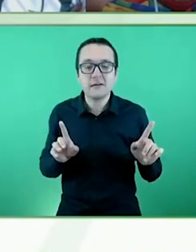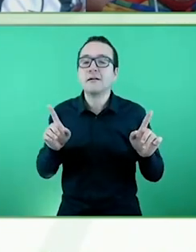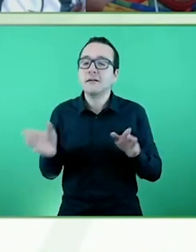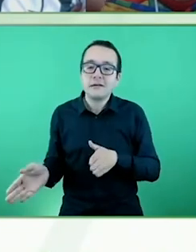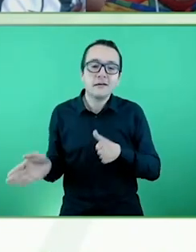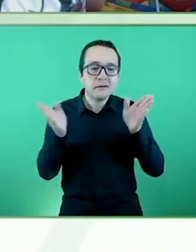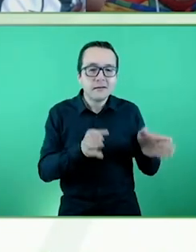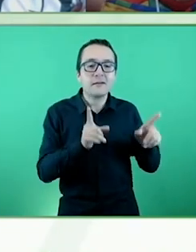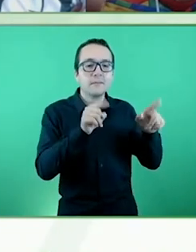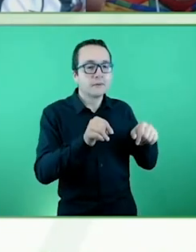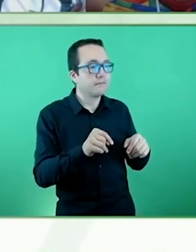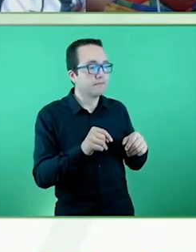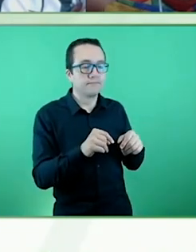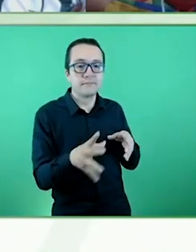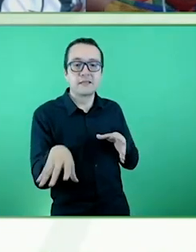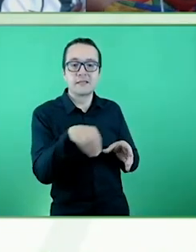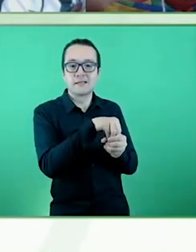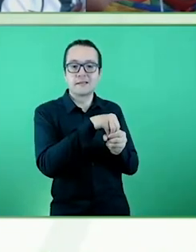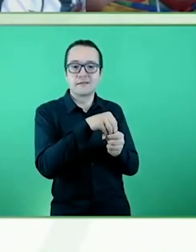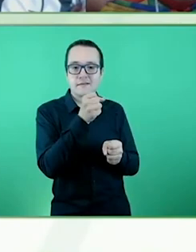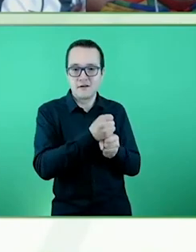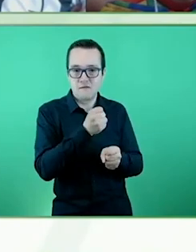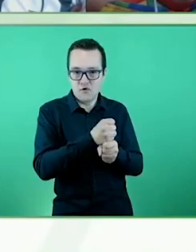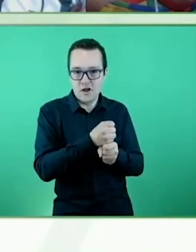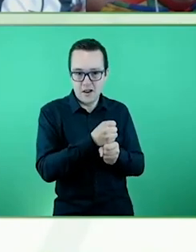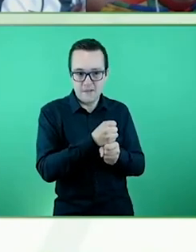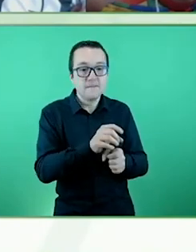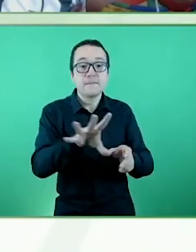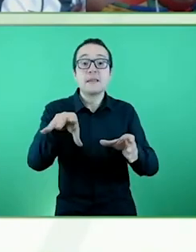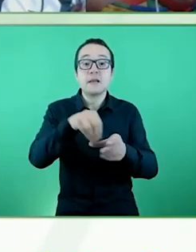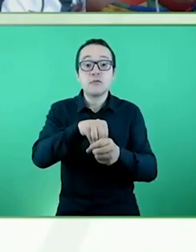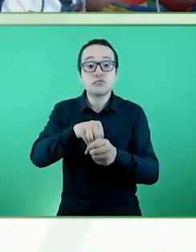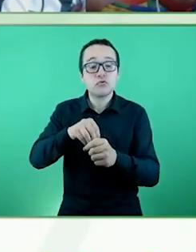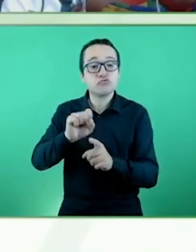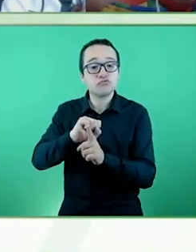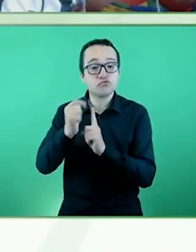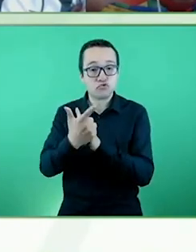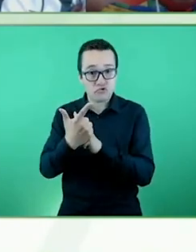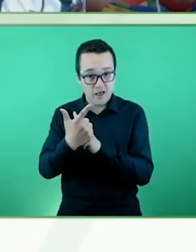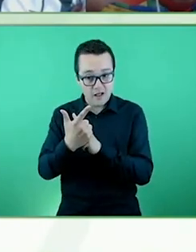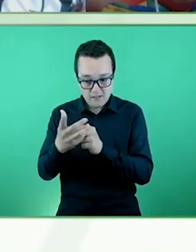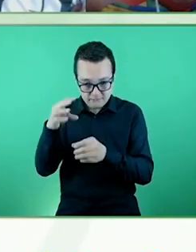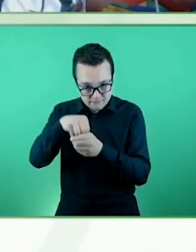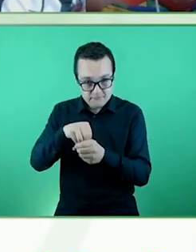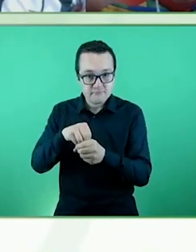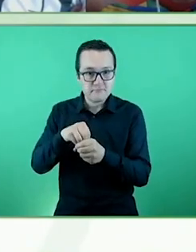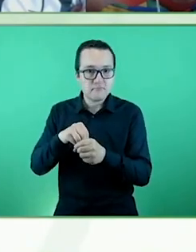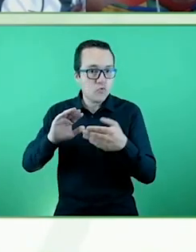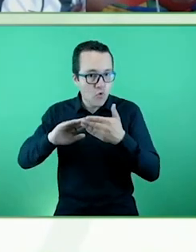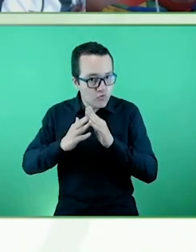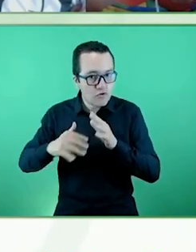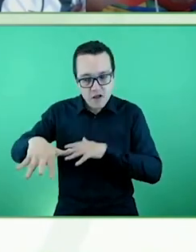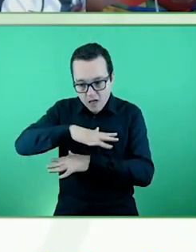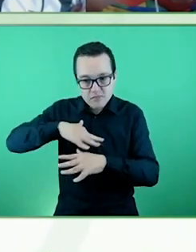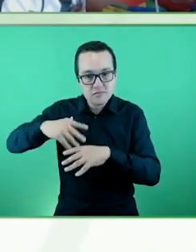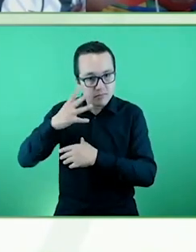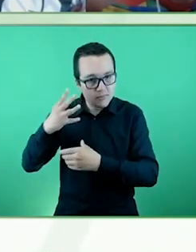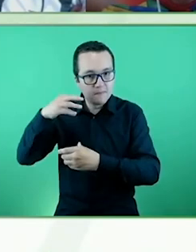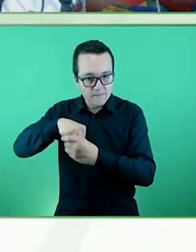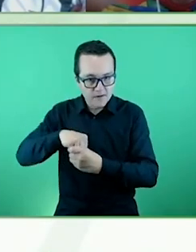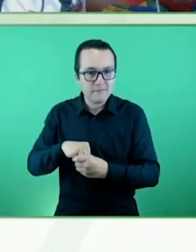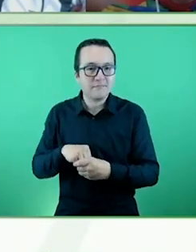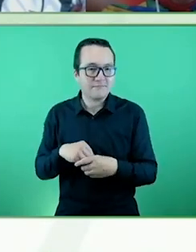laboral, la inclusión social y comunitaria. En ella quiero decirles que incluso tenemos ya un grupo de